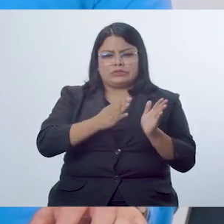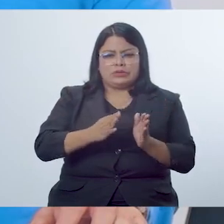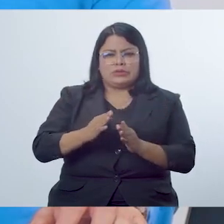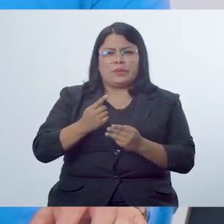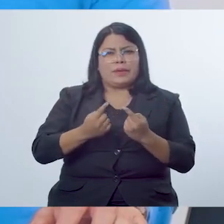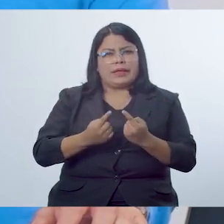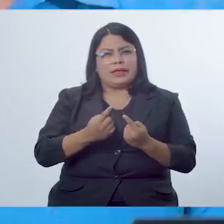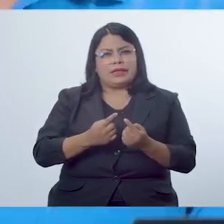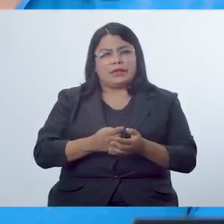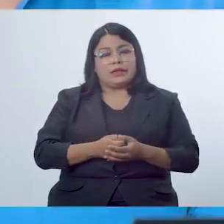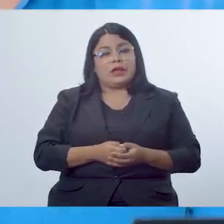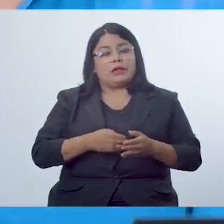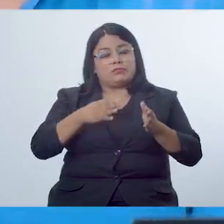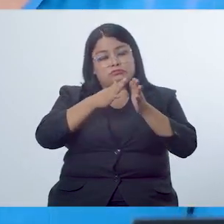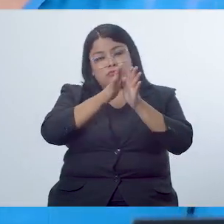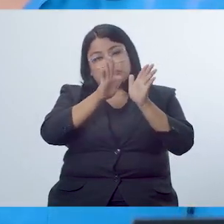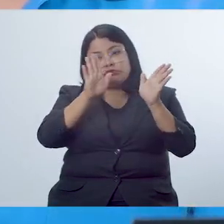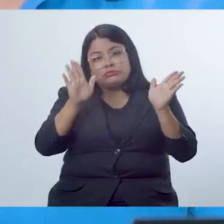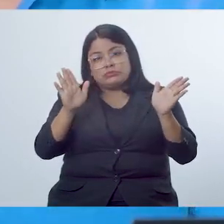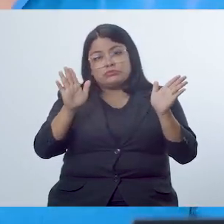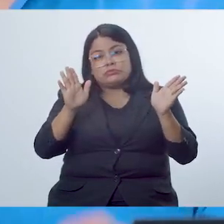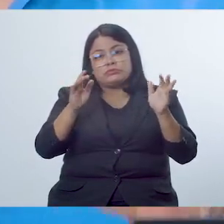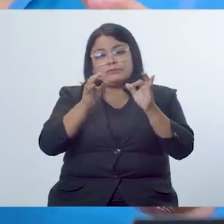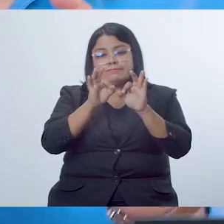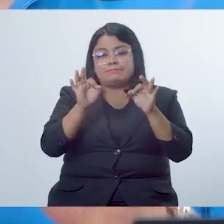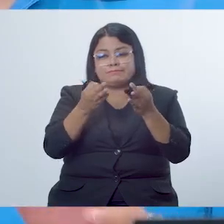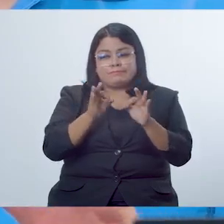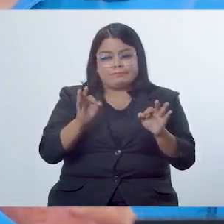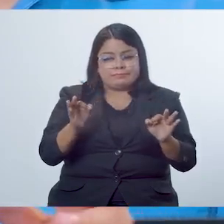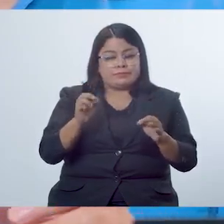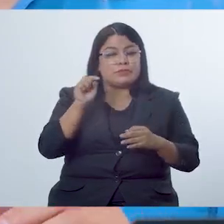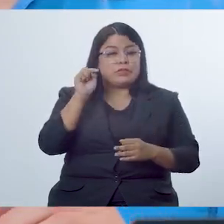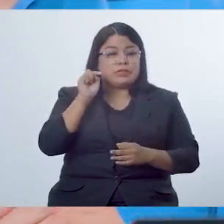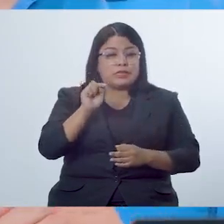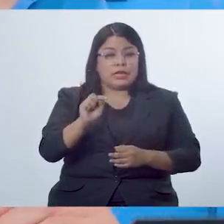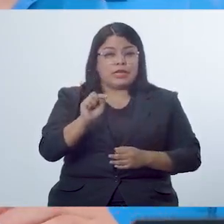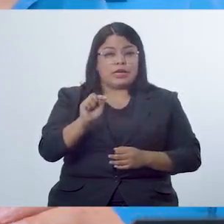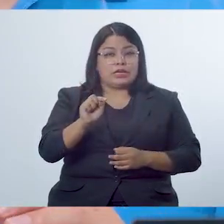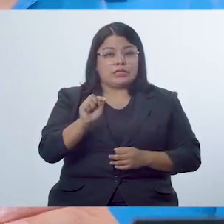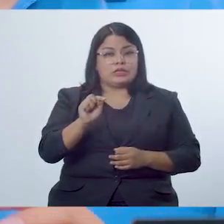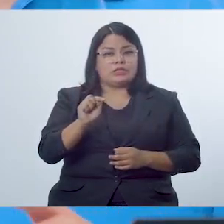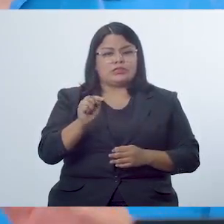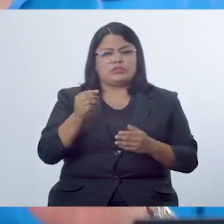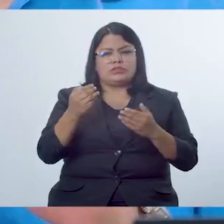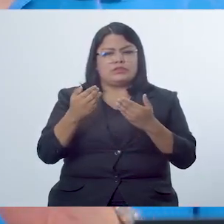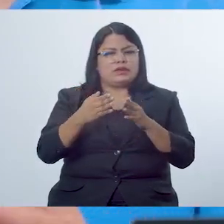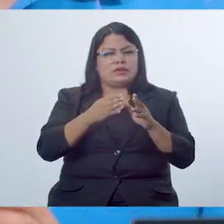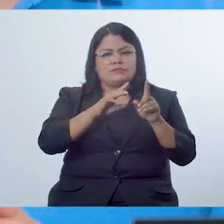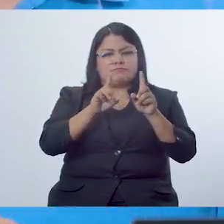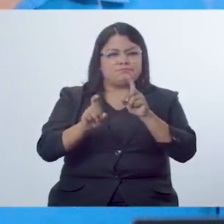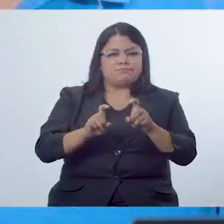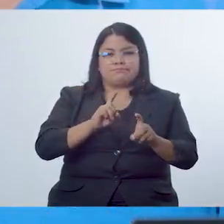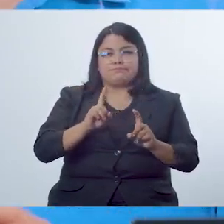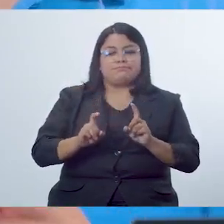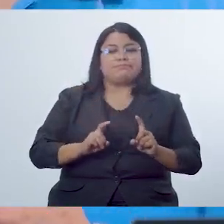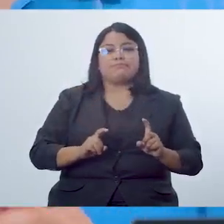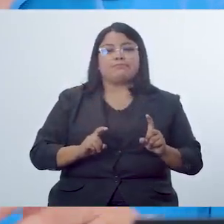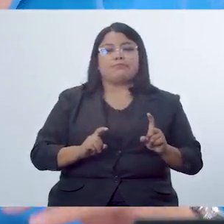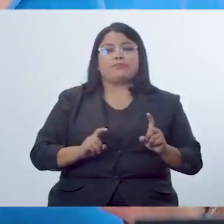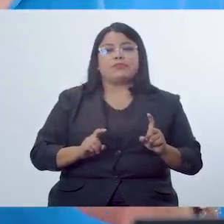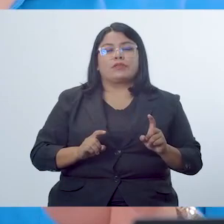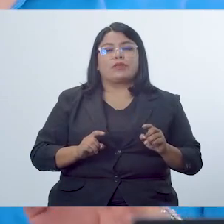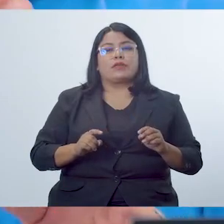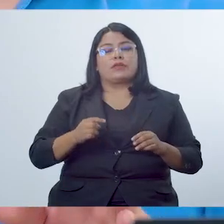será su estructura por lo general tendrá un texto y a partir del texto una serie de preguntas que